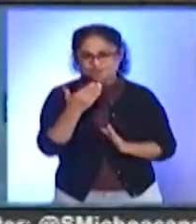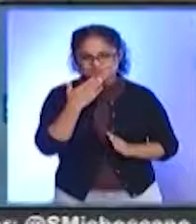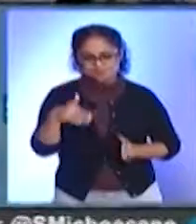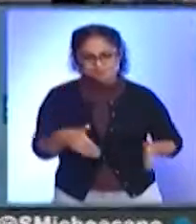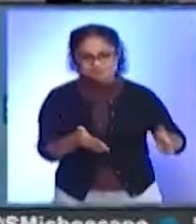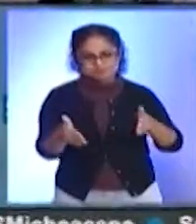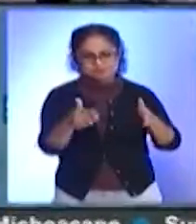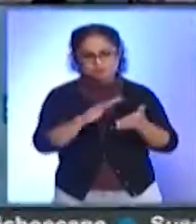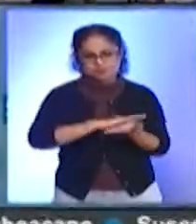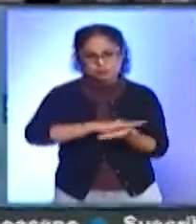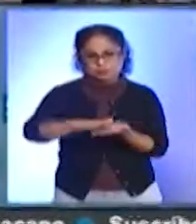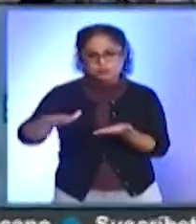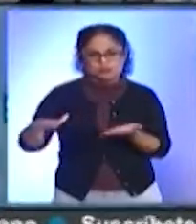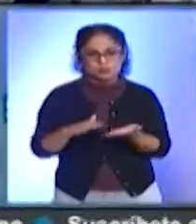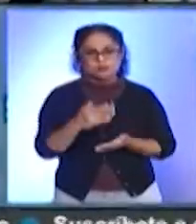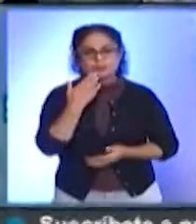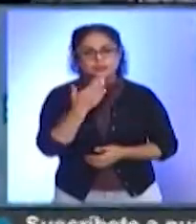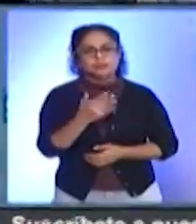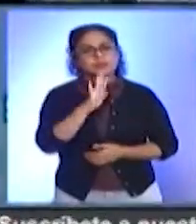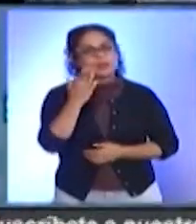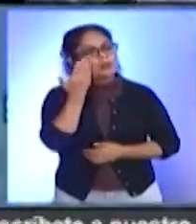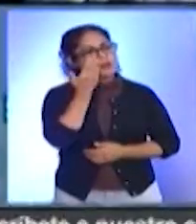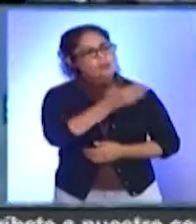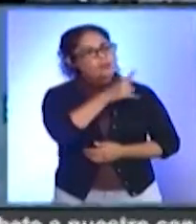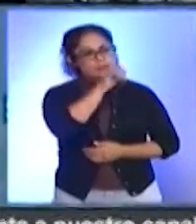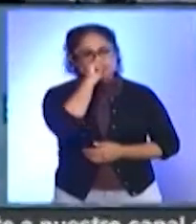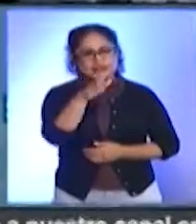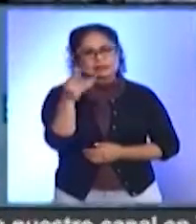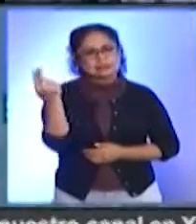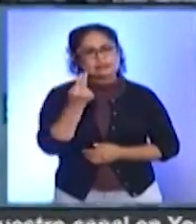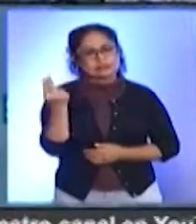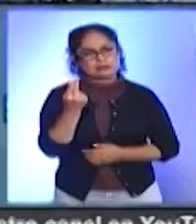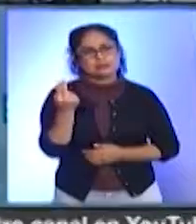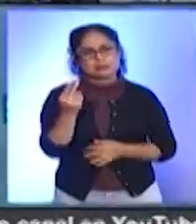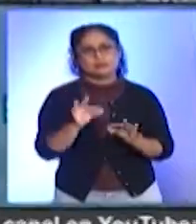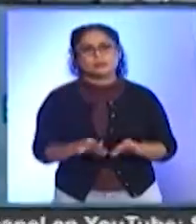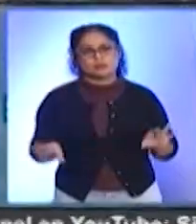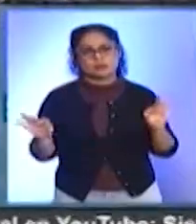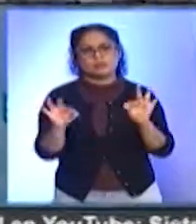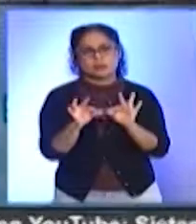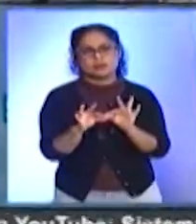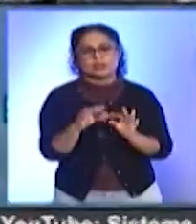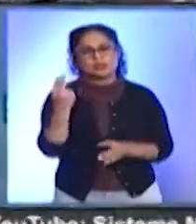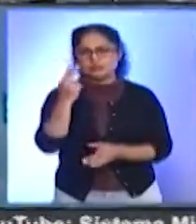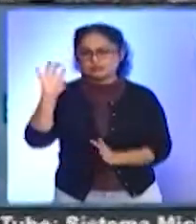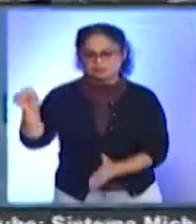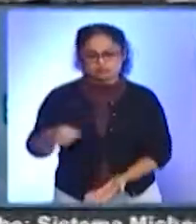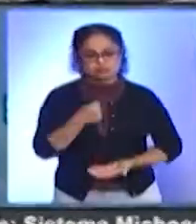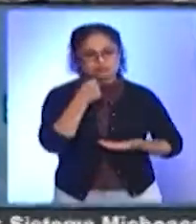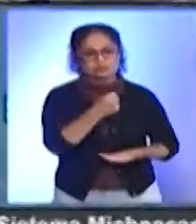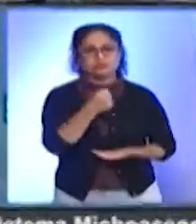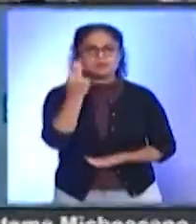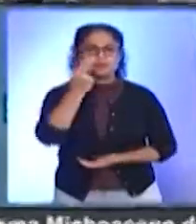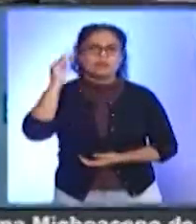solicitó la declaratoria de desastre, pues para esperar que lleguen recursos por parte de